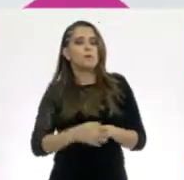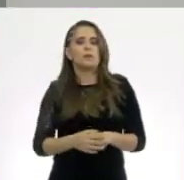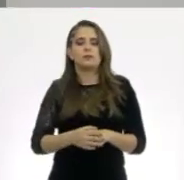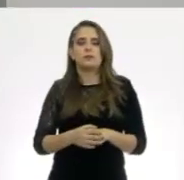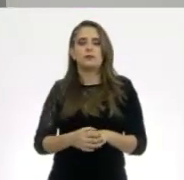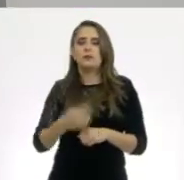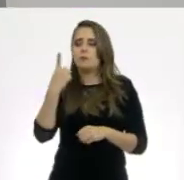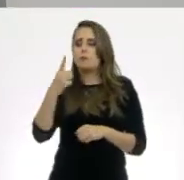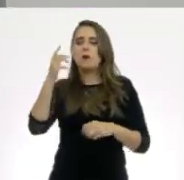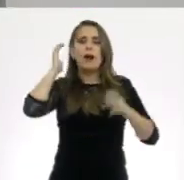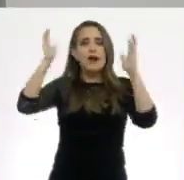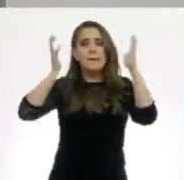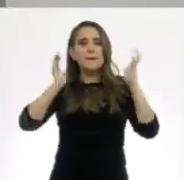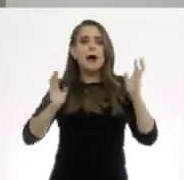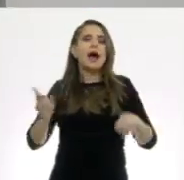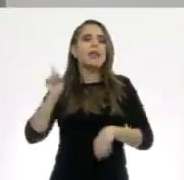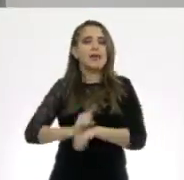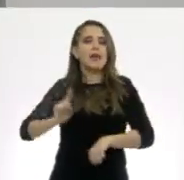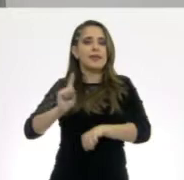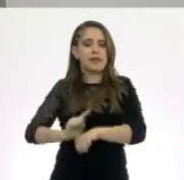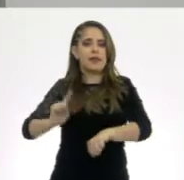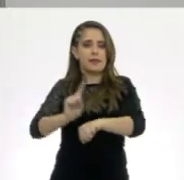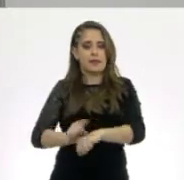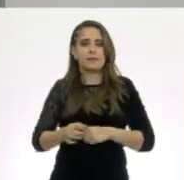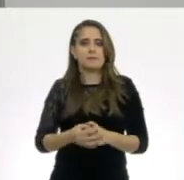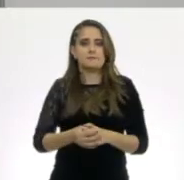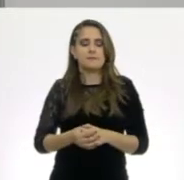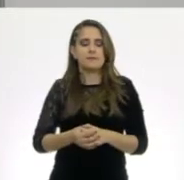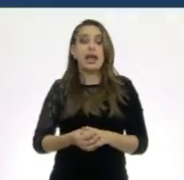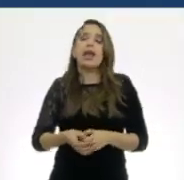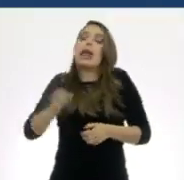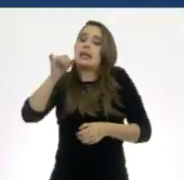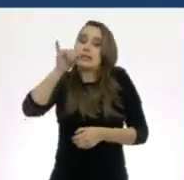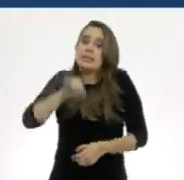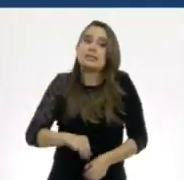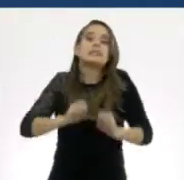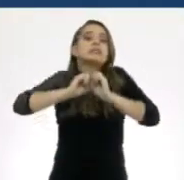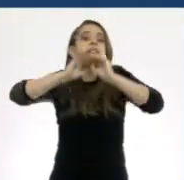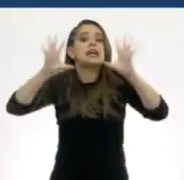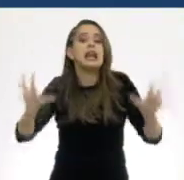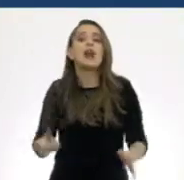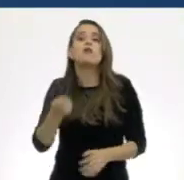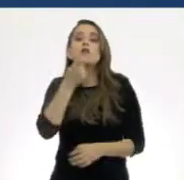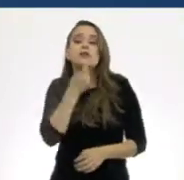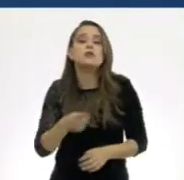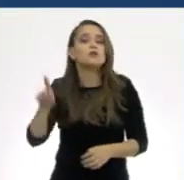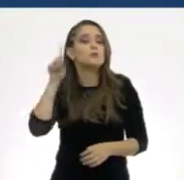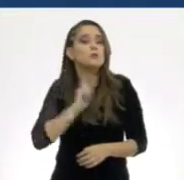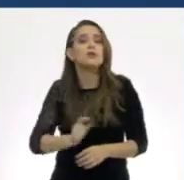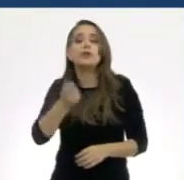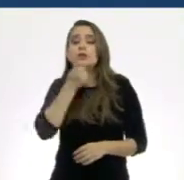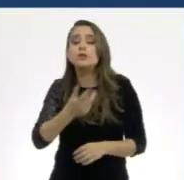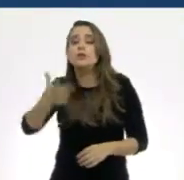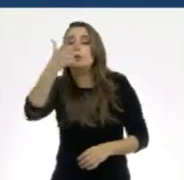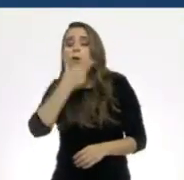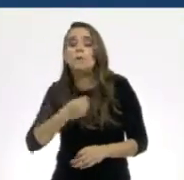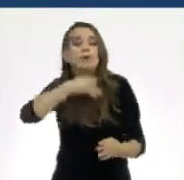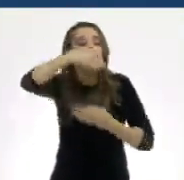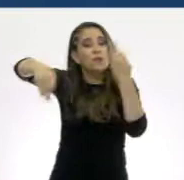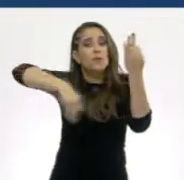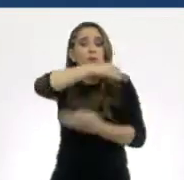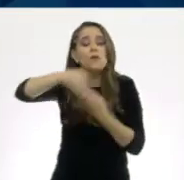Dice... Bañarse diario. ¡Ah, claro! Las niñas y los niños debemos